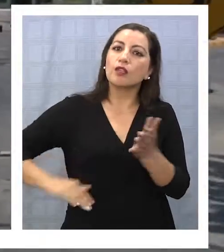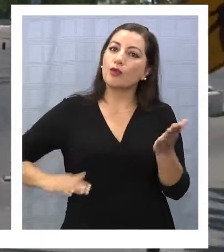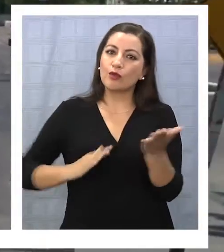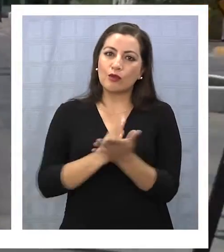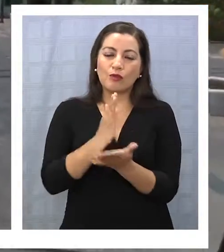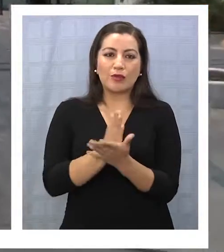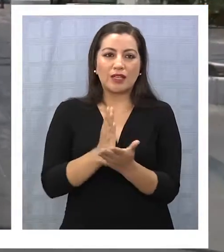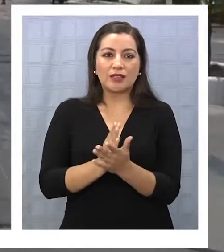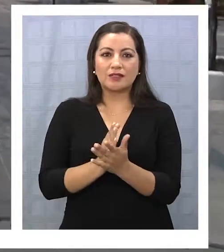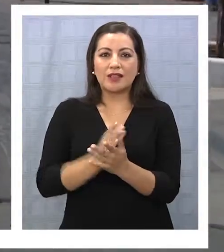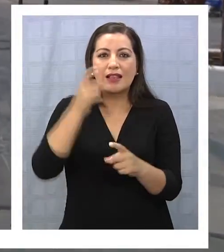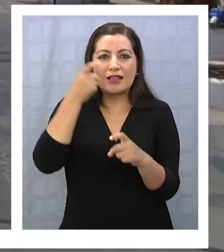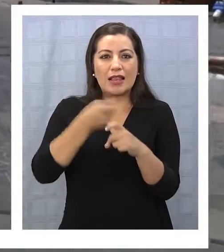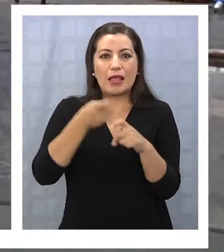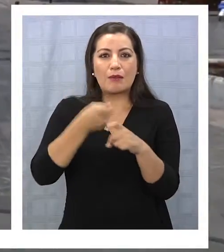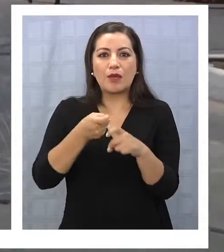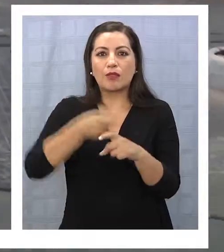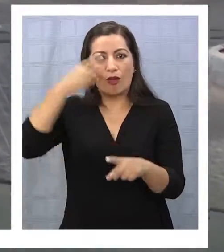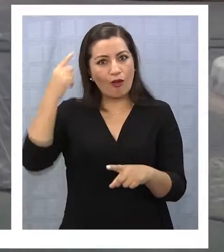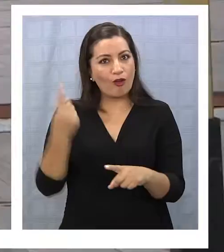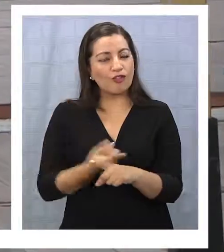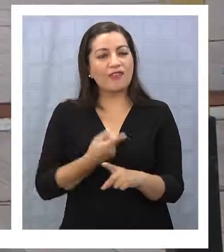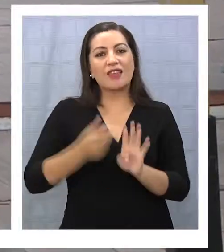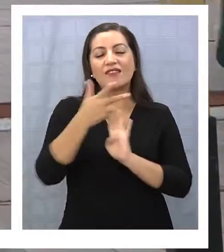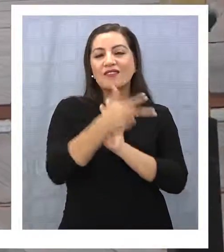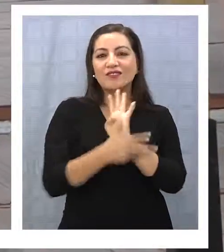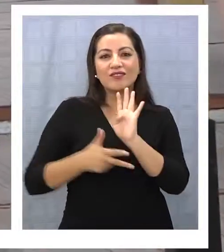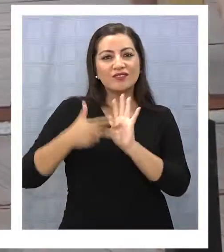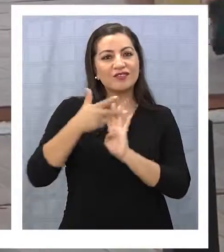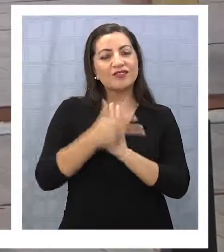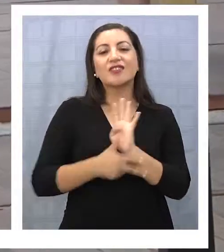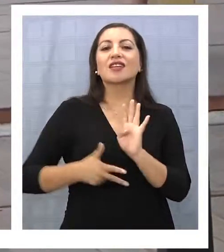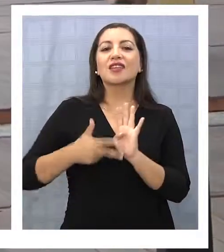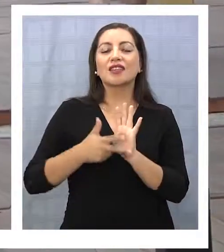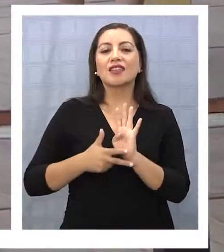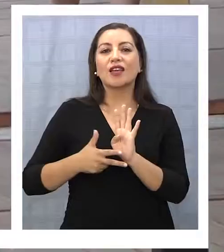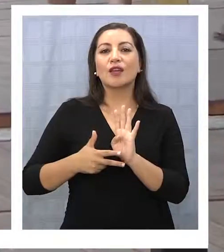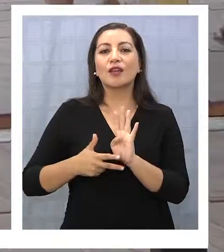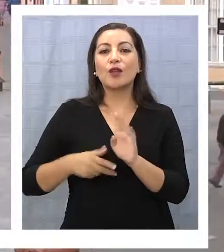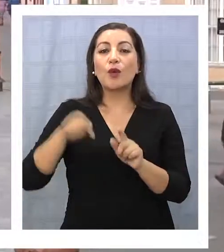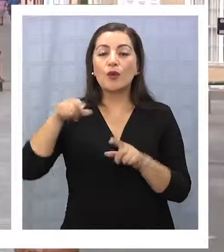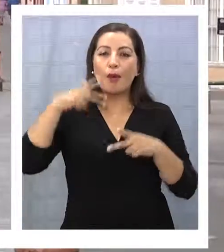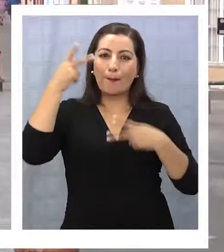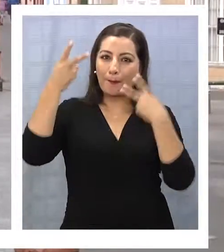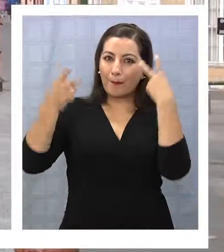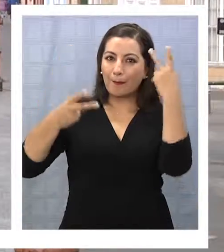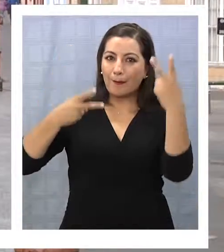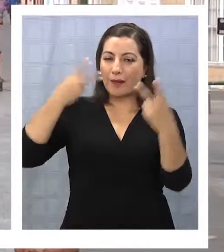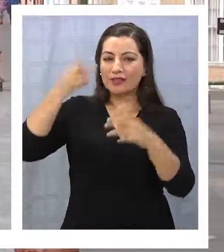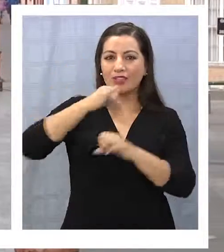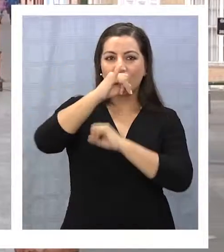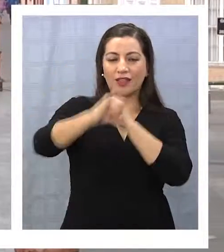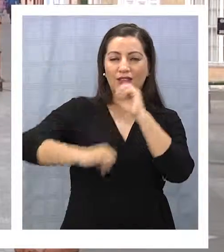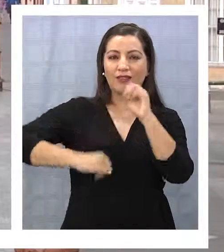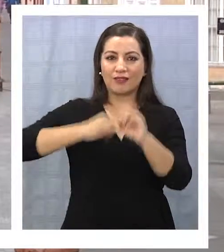instalación de los adoquines que faltan para que nuevamente el Paseo Baqueano vuelva a ser un paseo turístico de nivel internacional.